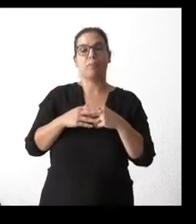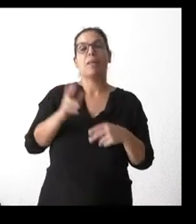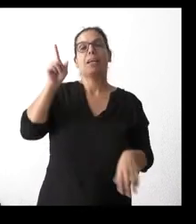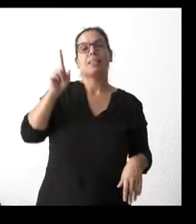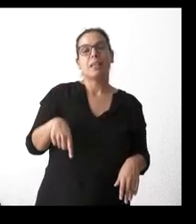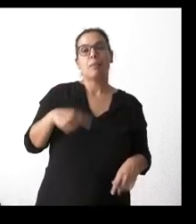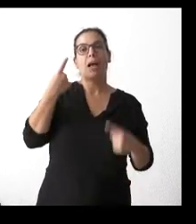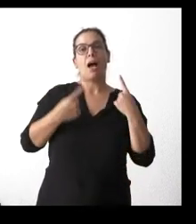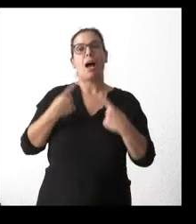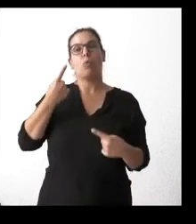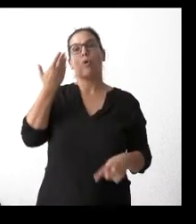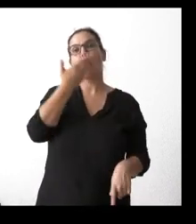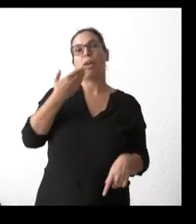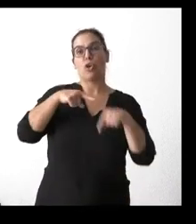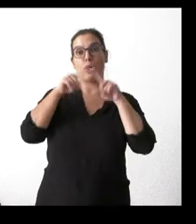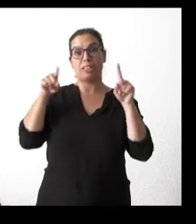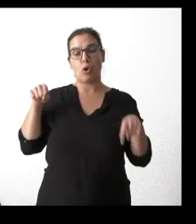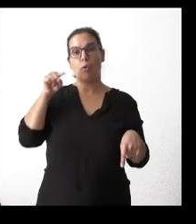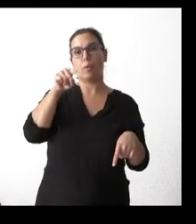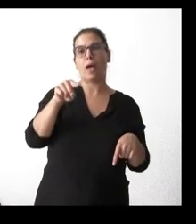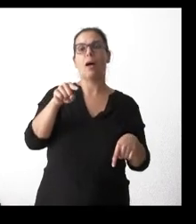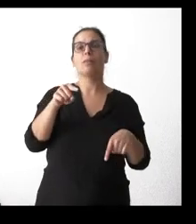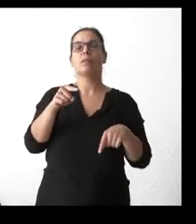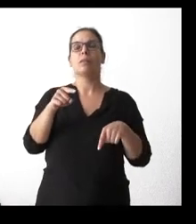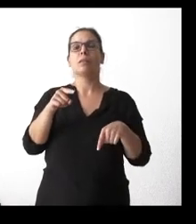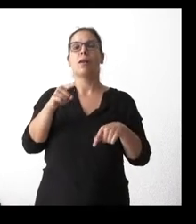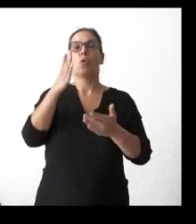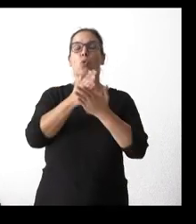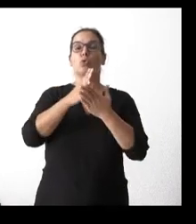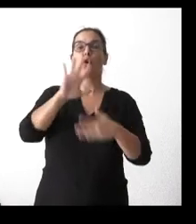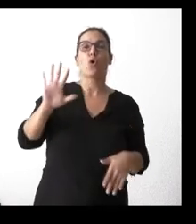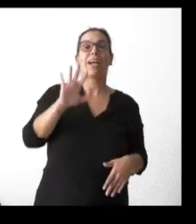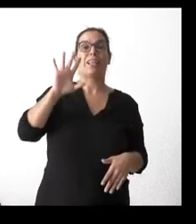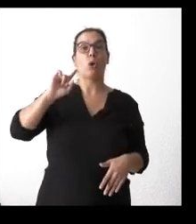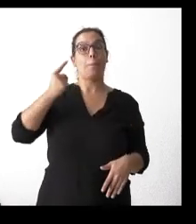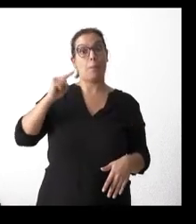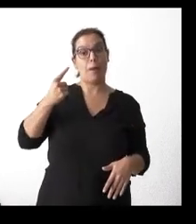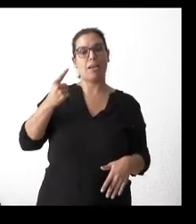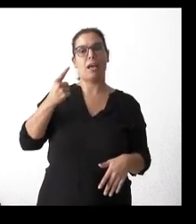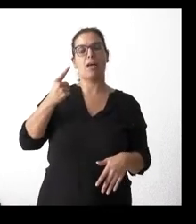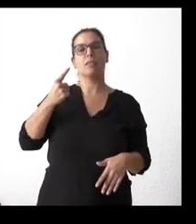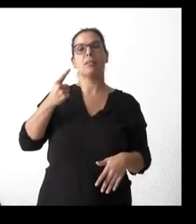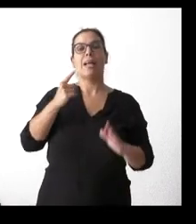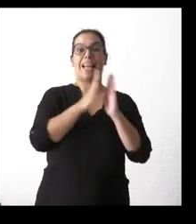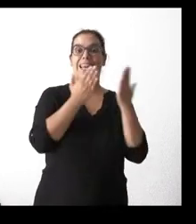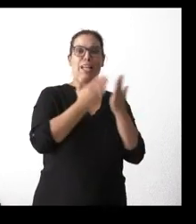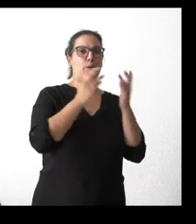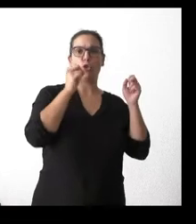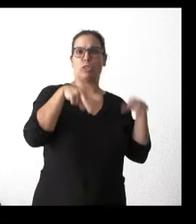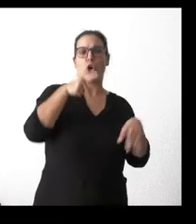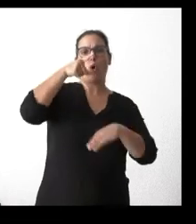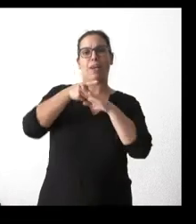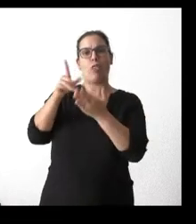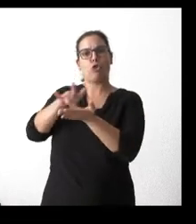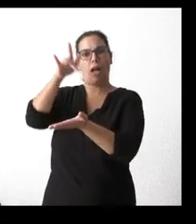colegios de Segovia están empezando a instaurar tablets en quinto de primaria de forma obligatoria, en sustitución de los libros físicos. Y eso